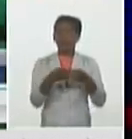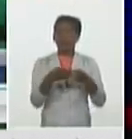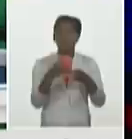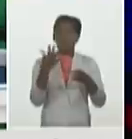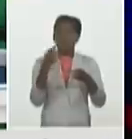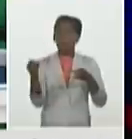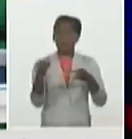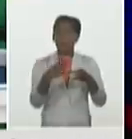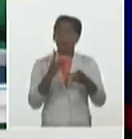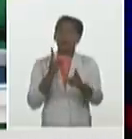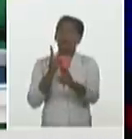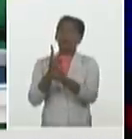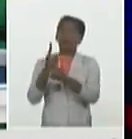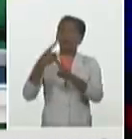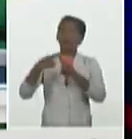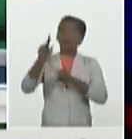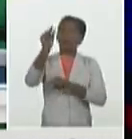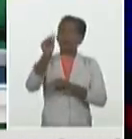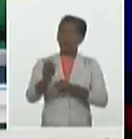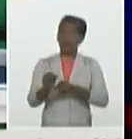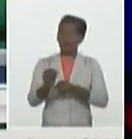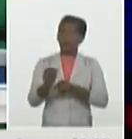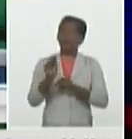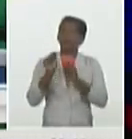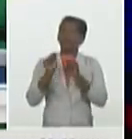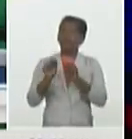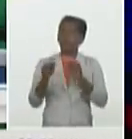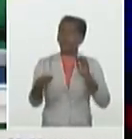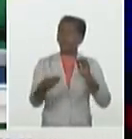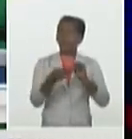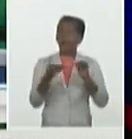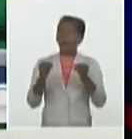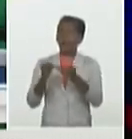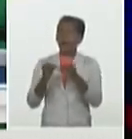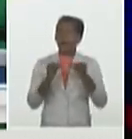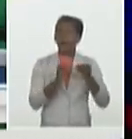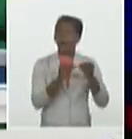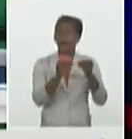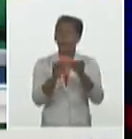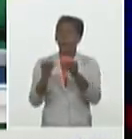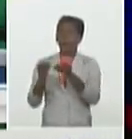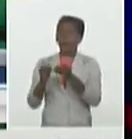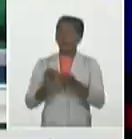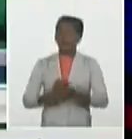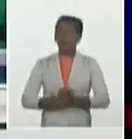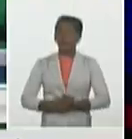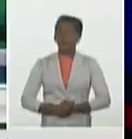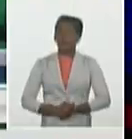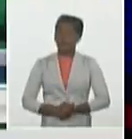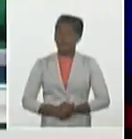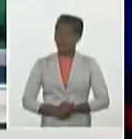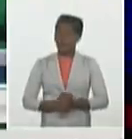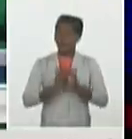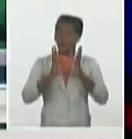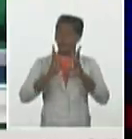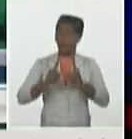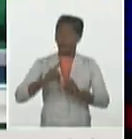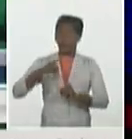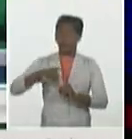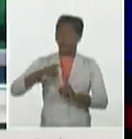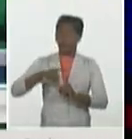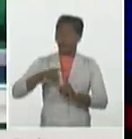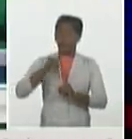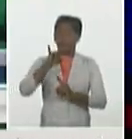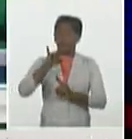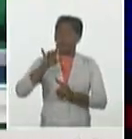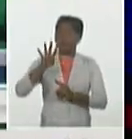fallecidos con tractos de casos confirmados previamente. En el acumulado el 94,6